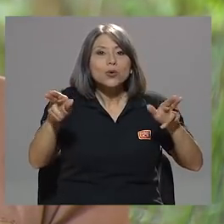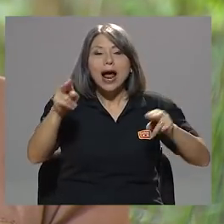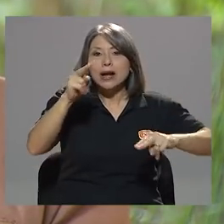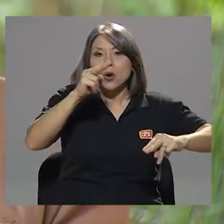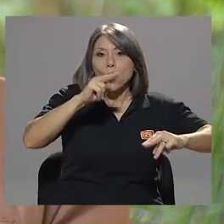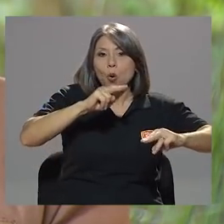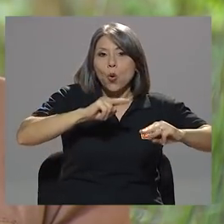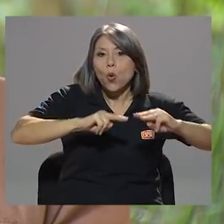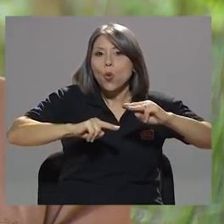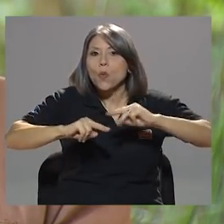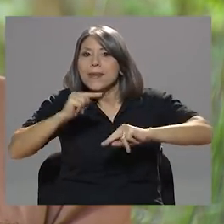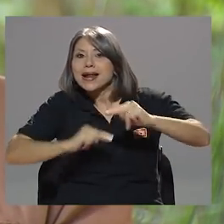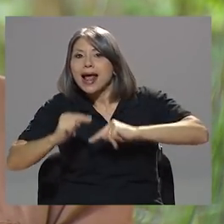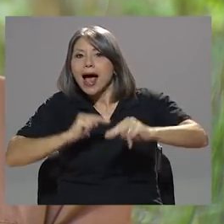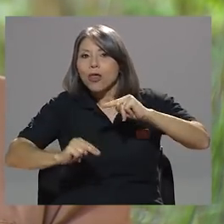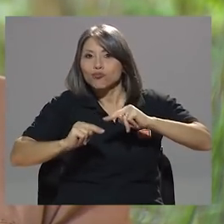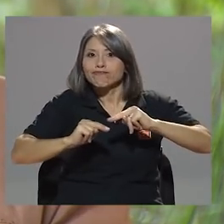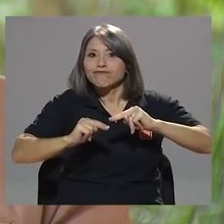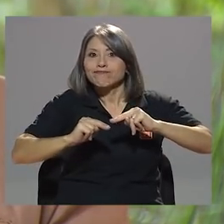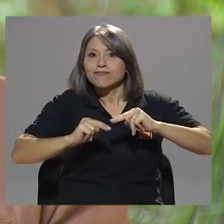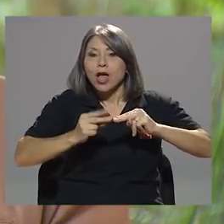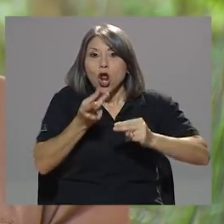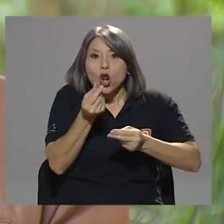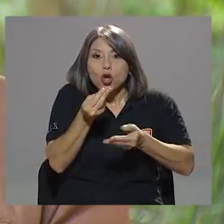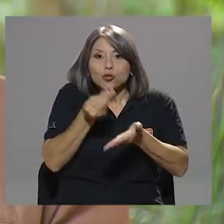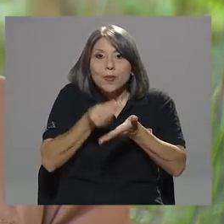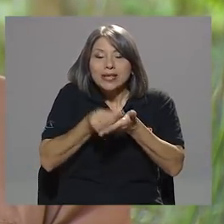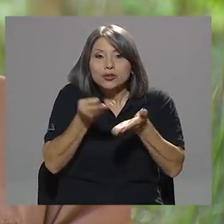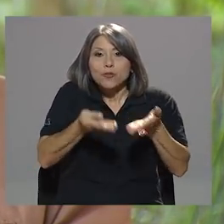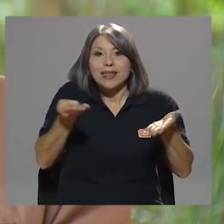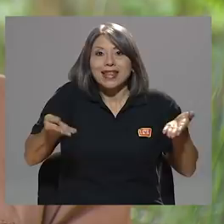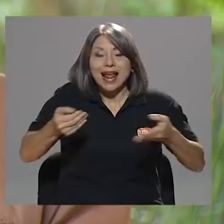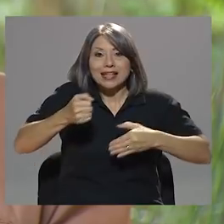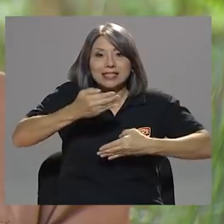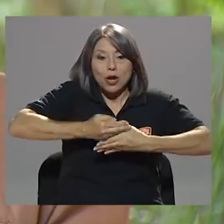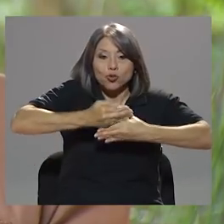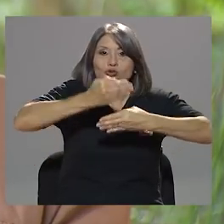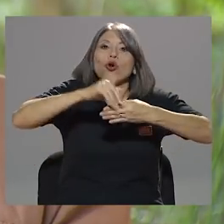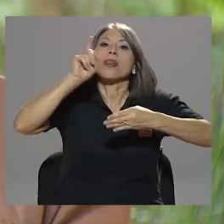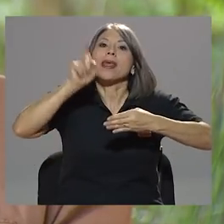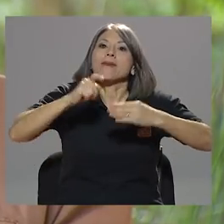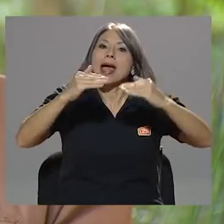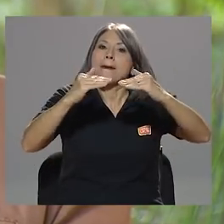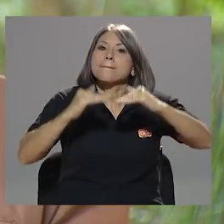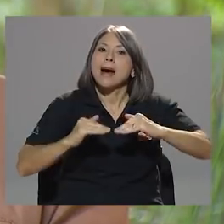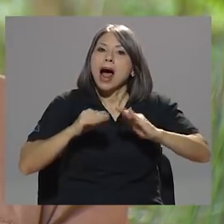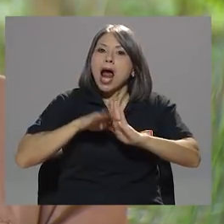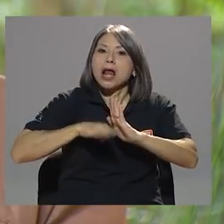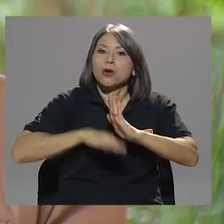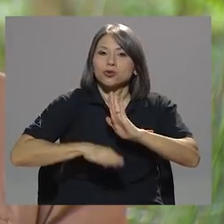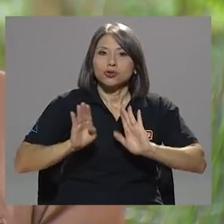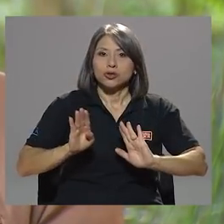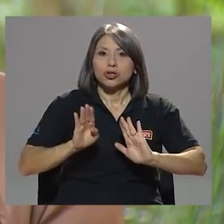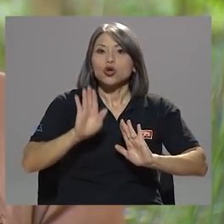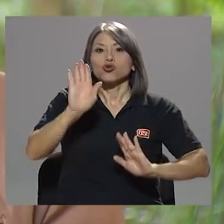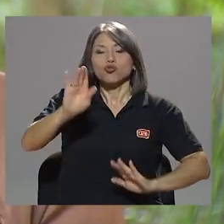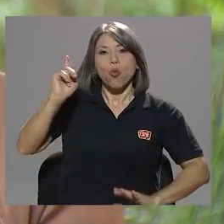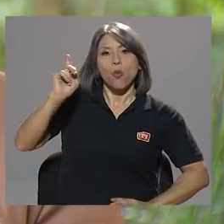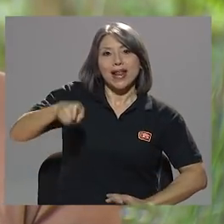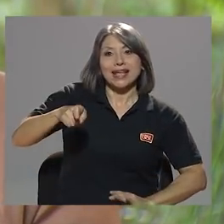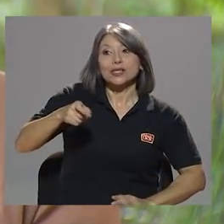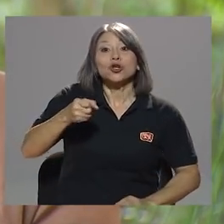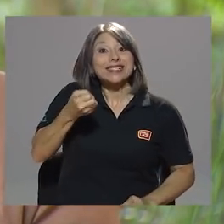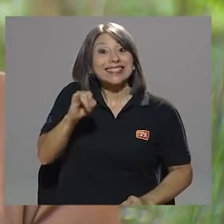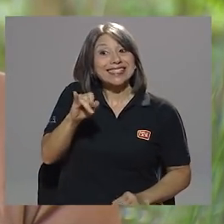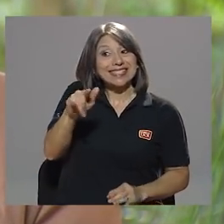debía bajar los precios de los costos de los materiales de construcción. su obligación si tiene un problema en el país